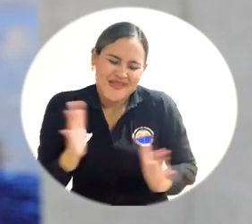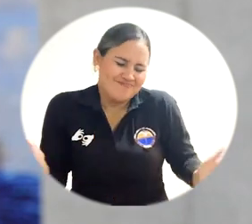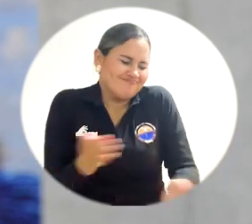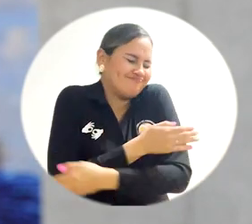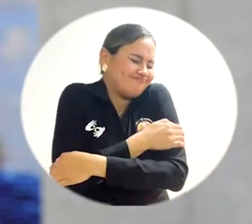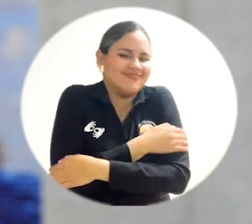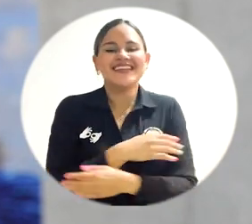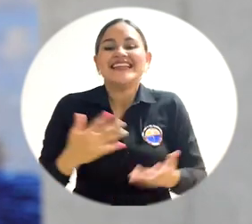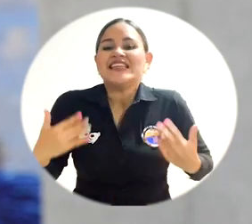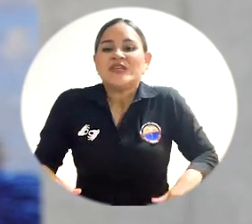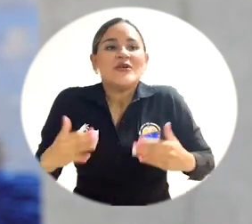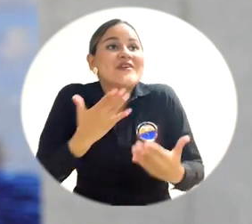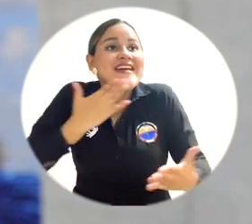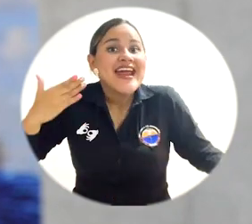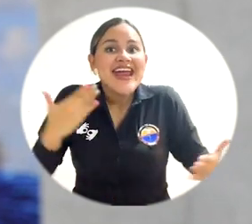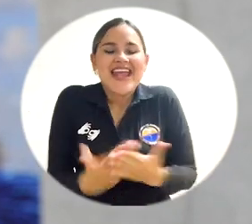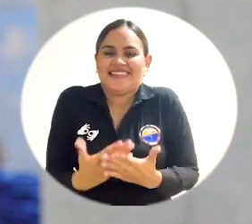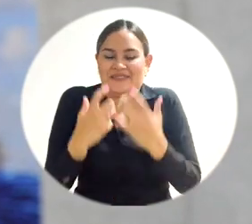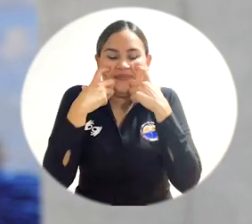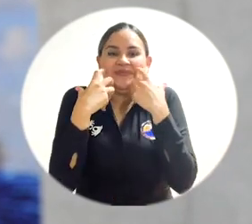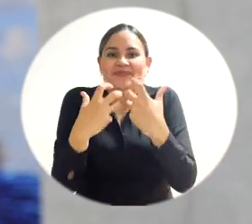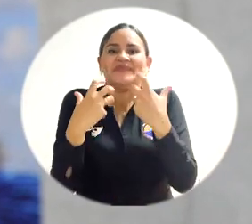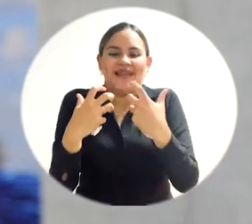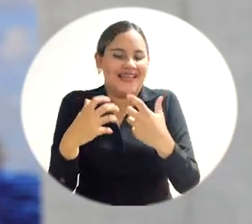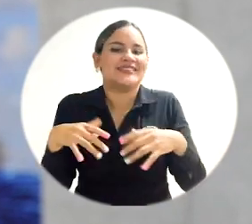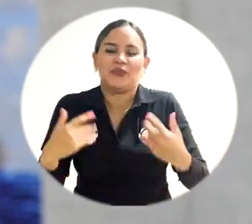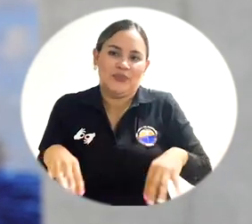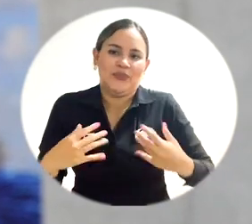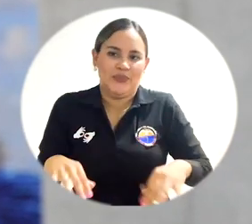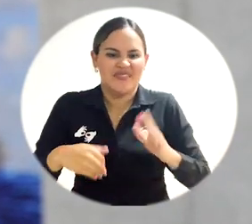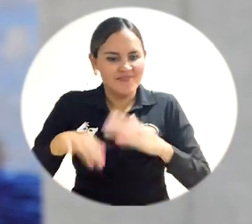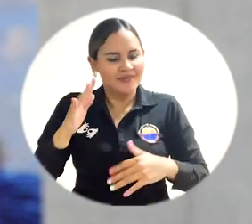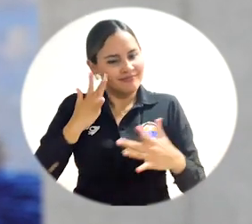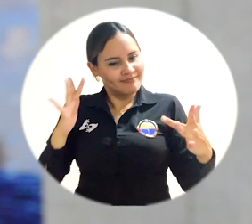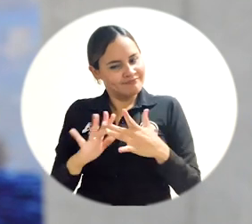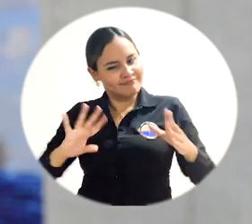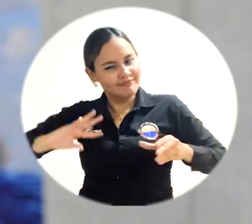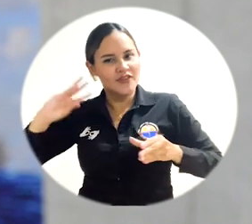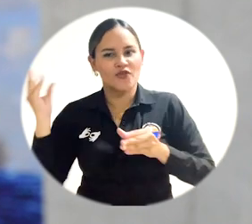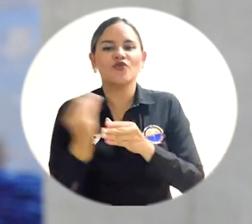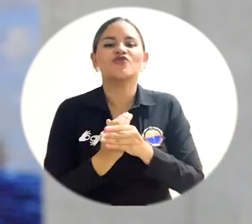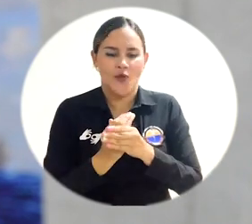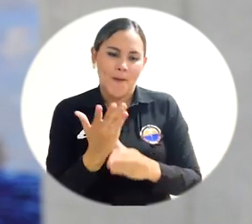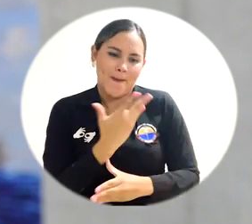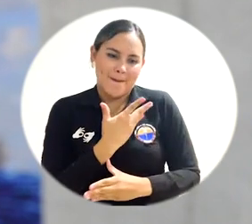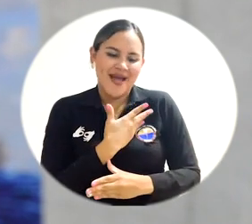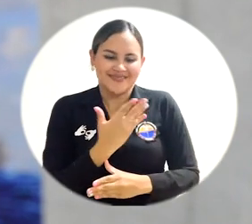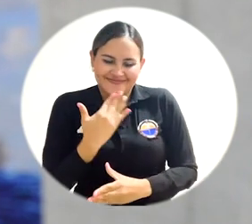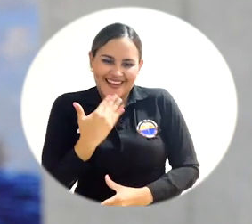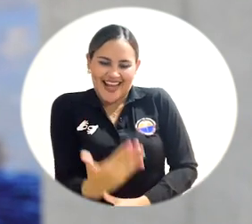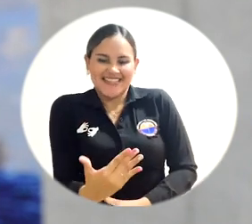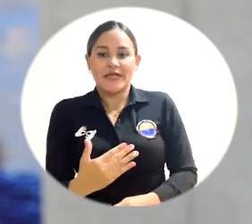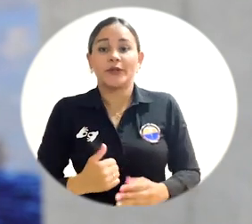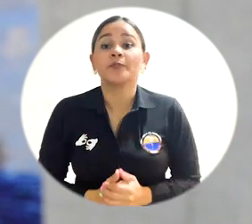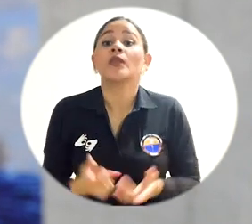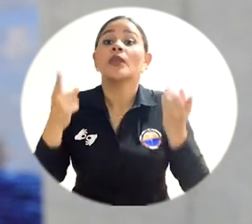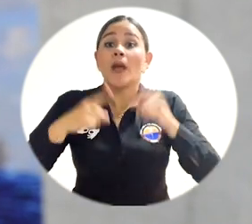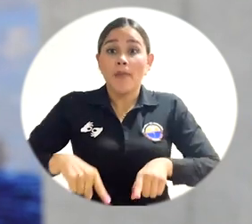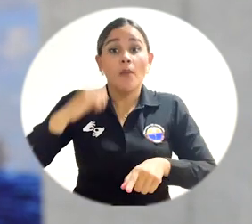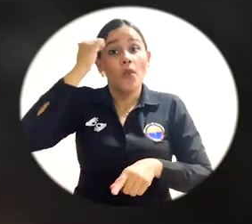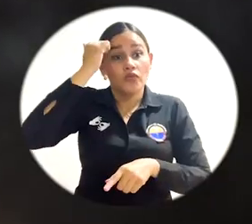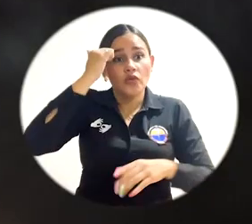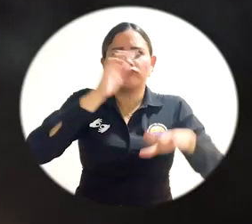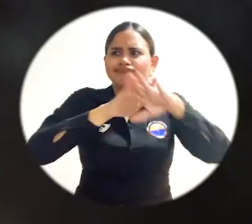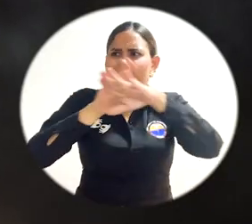Universidad del Magdalena, mi alma mater, estoy muy muy agradecida profundamente por esta inclusión que hacen a las